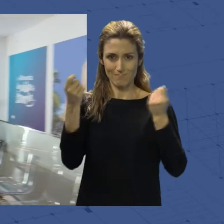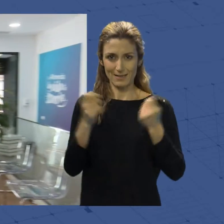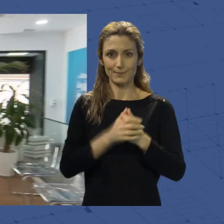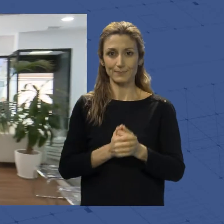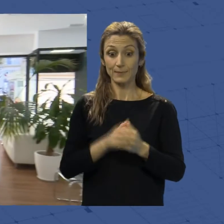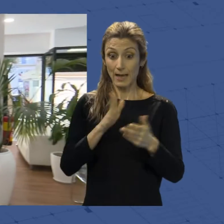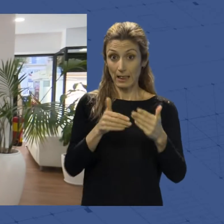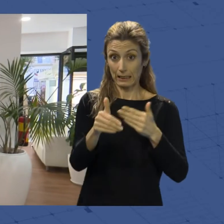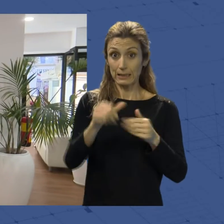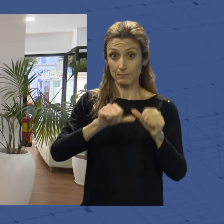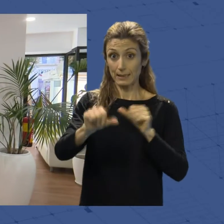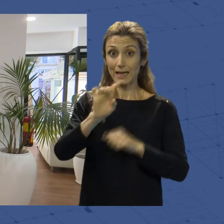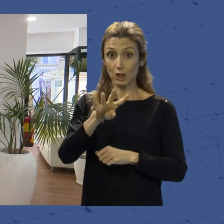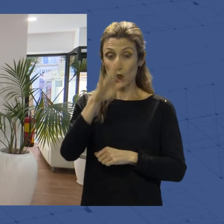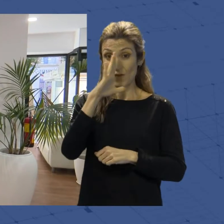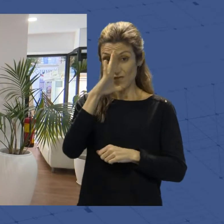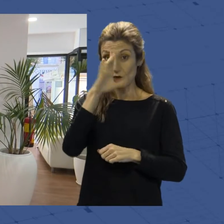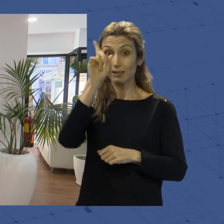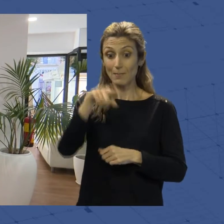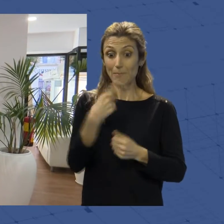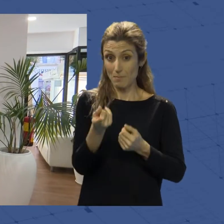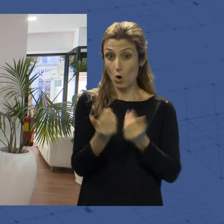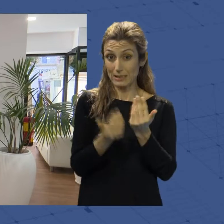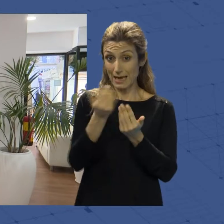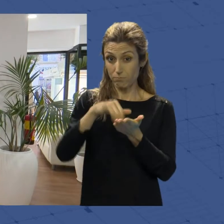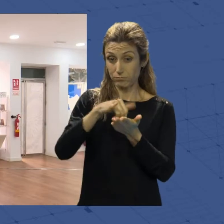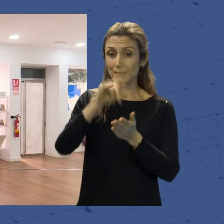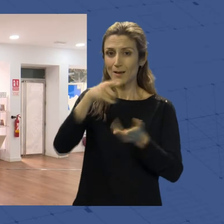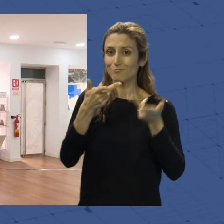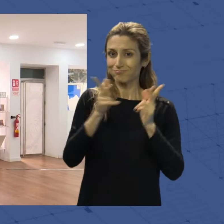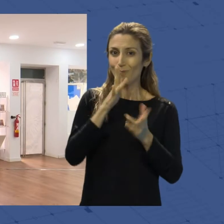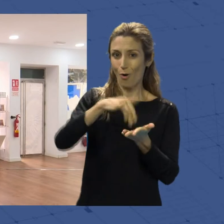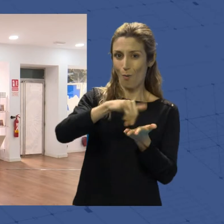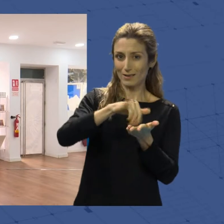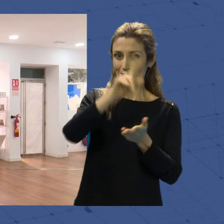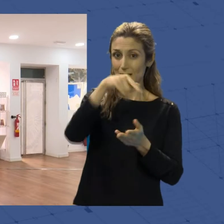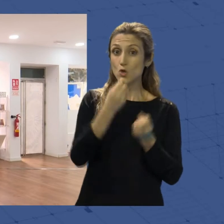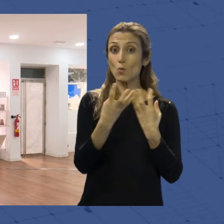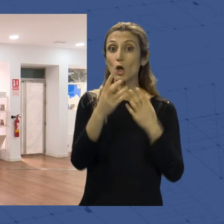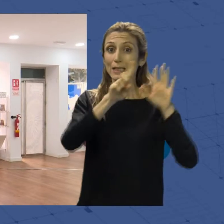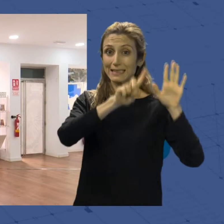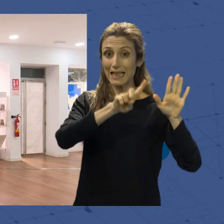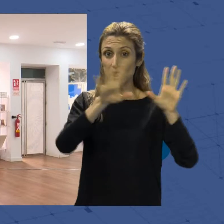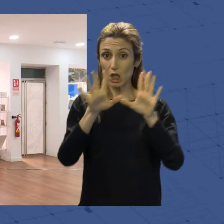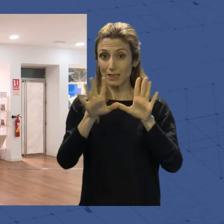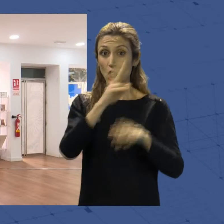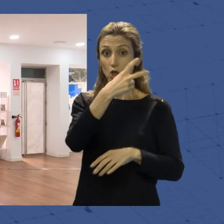del 14 de febrero, este chatbot también estará disponible a través de WhatsApp en el número 610